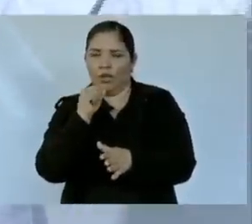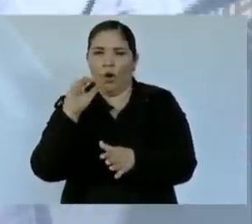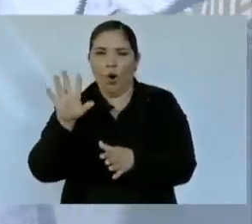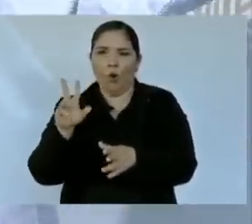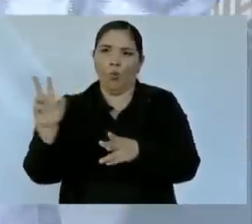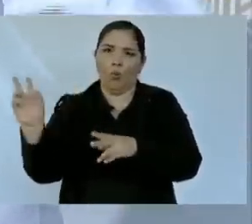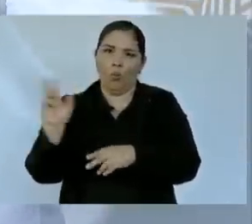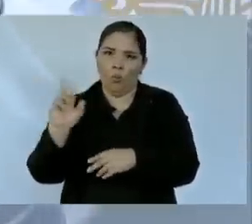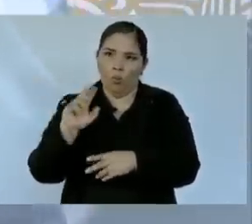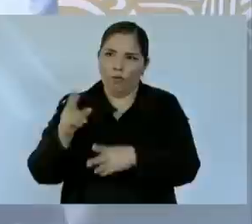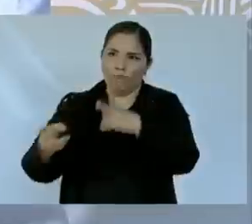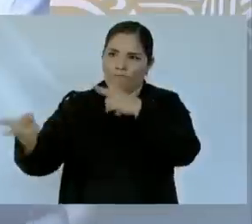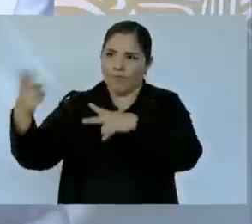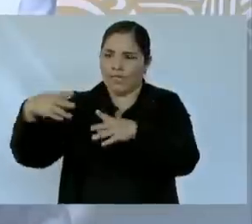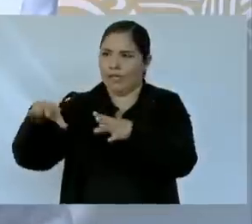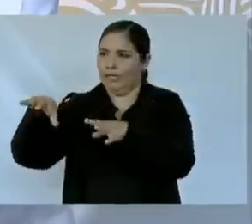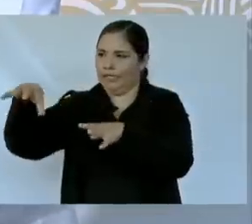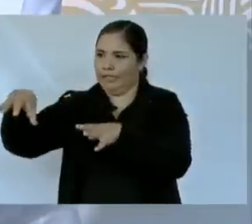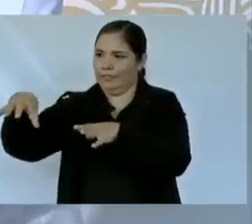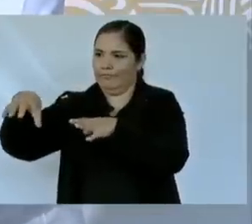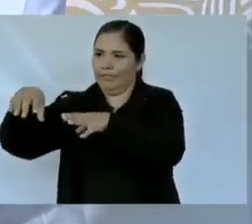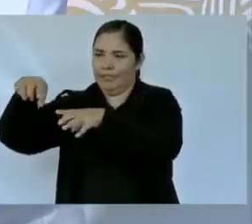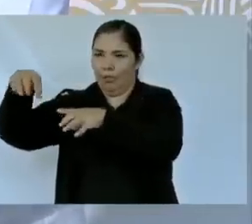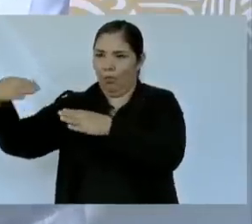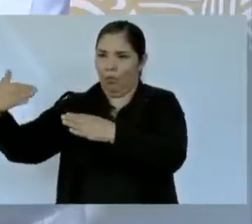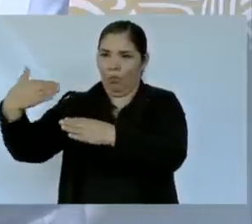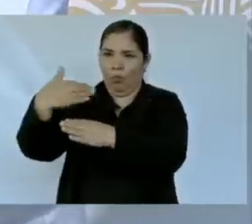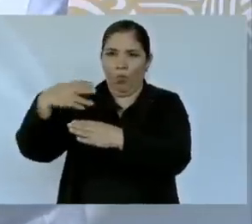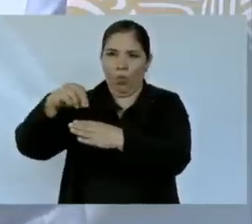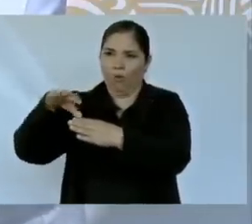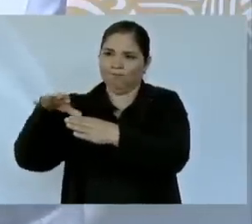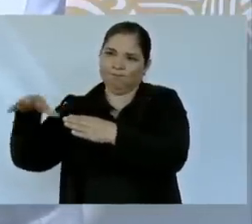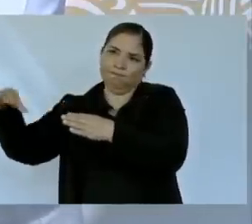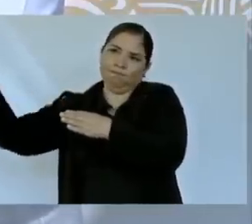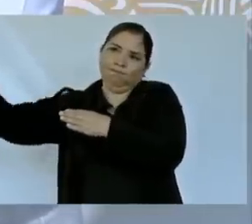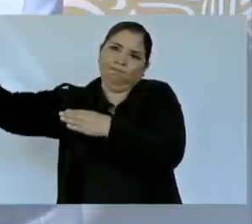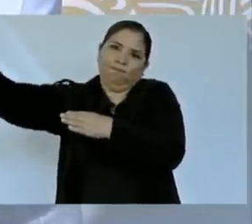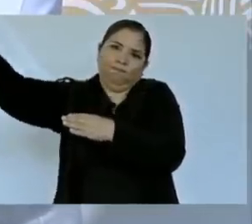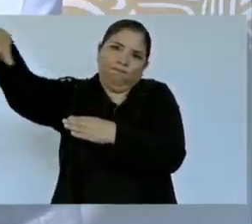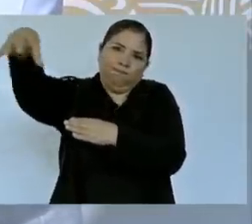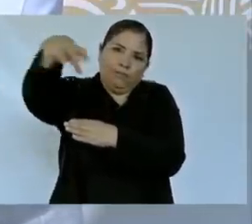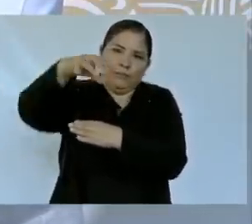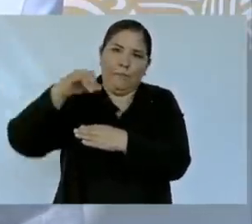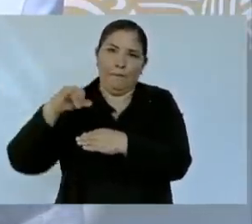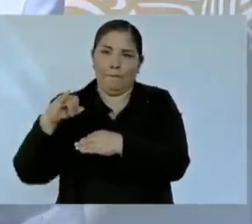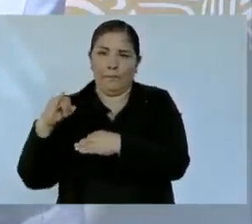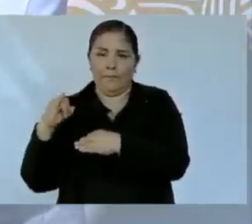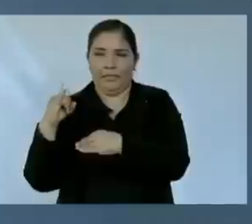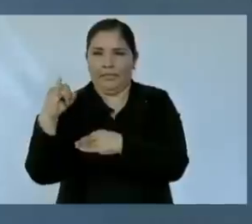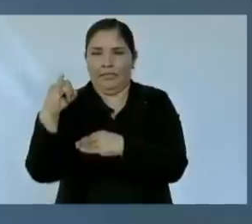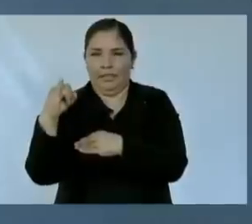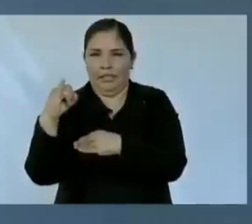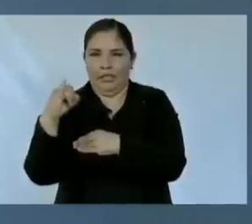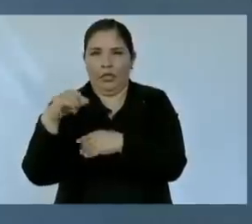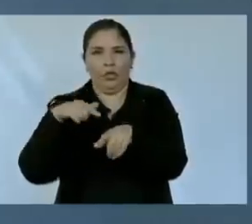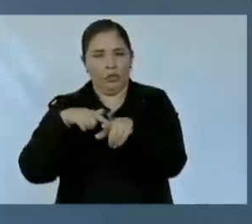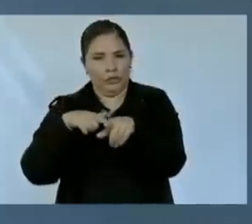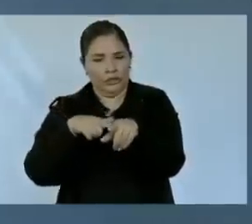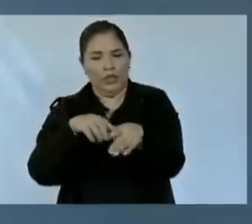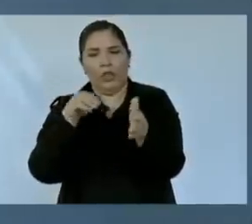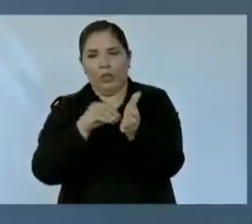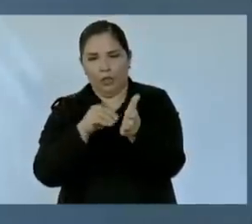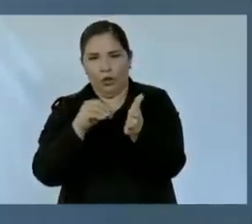dar un rodeo. Se sigue haciendo de esa forma. Yo espero que pronto